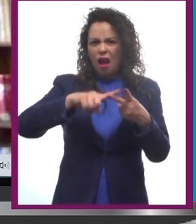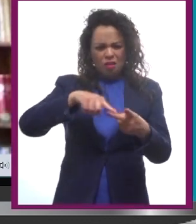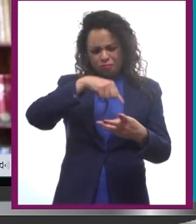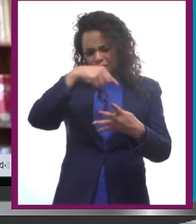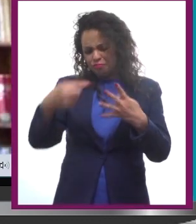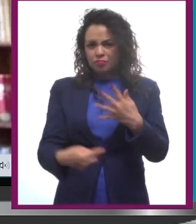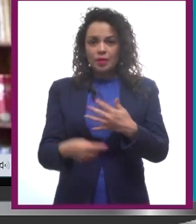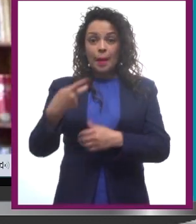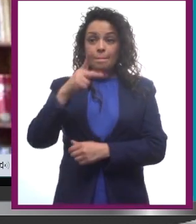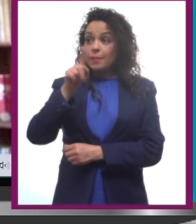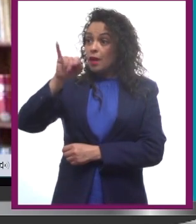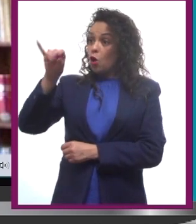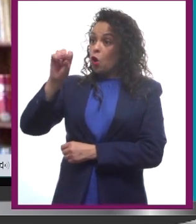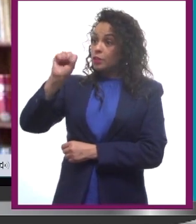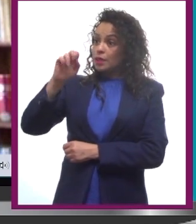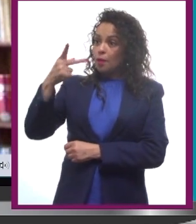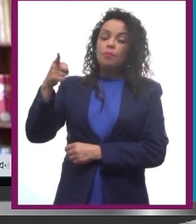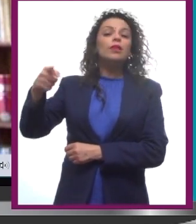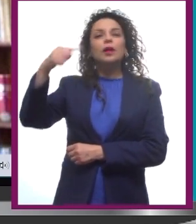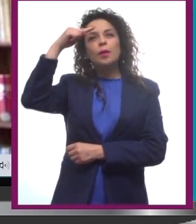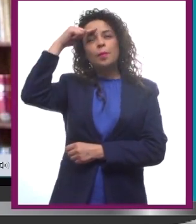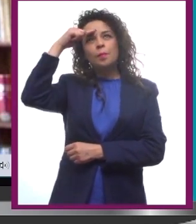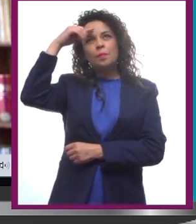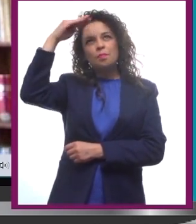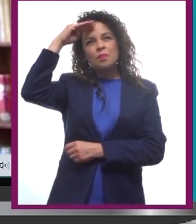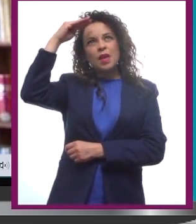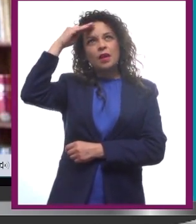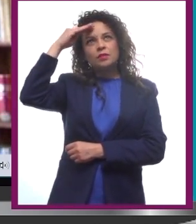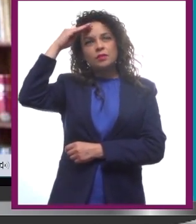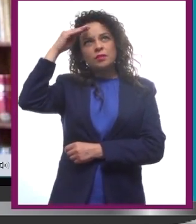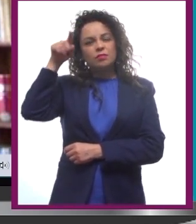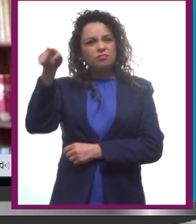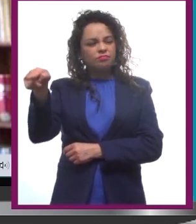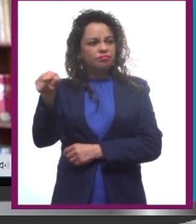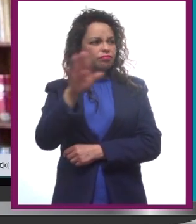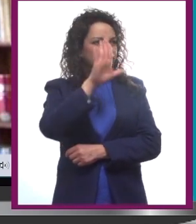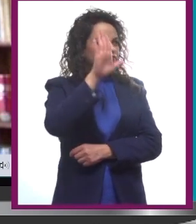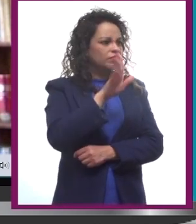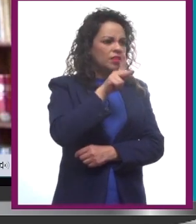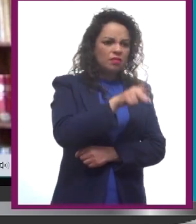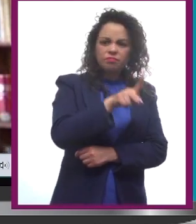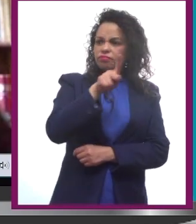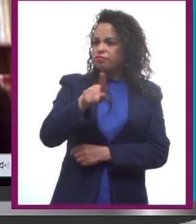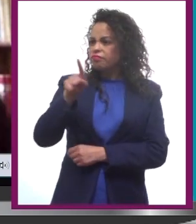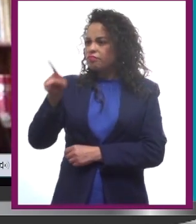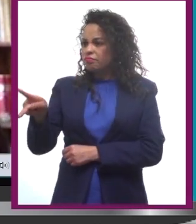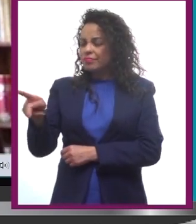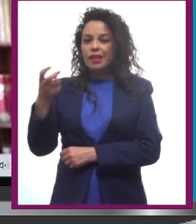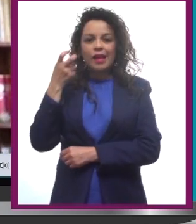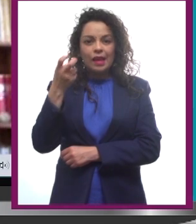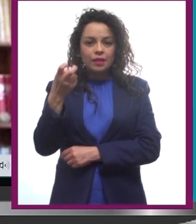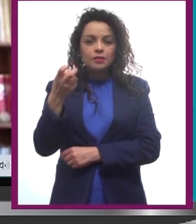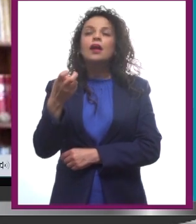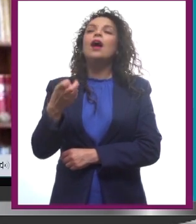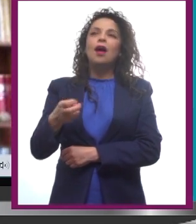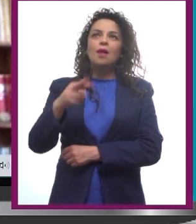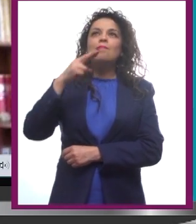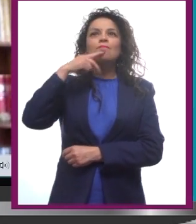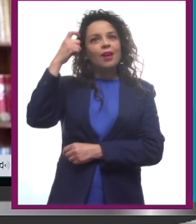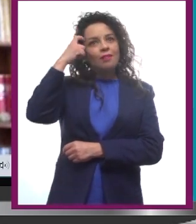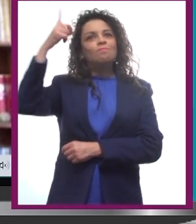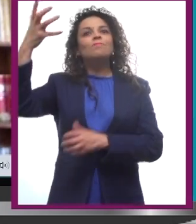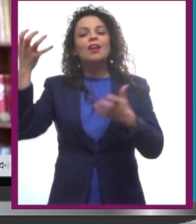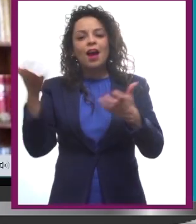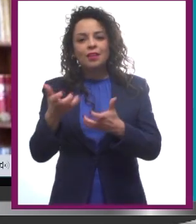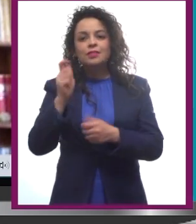llega a la conclusión, dice, es que esto se parece. Y bajo esa perspectiva es que él desarrolla lo que se